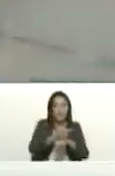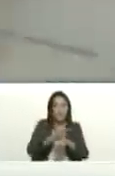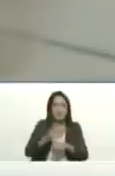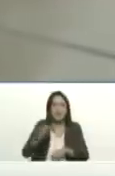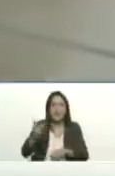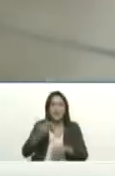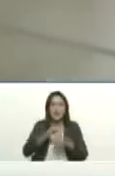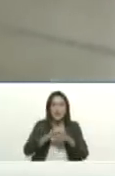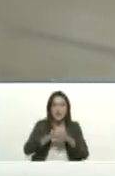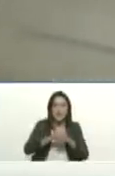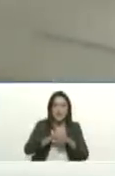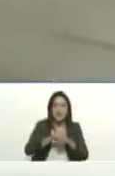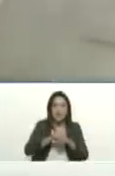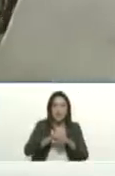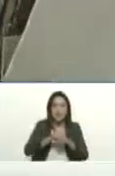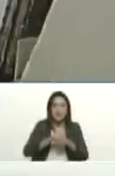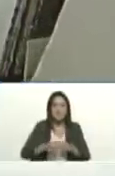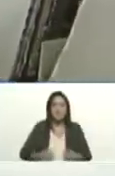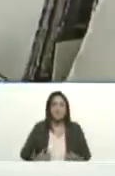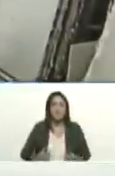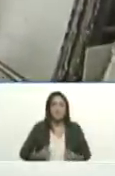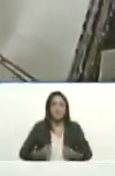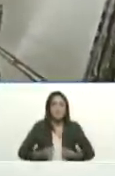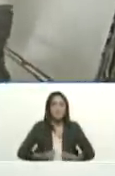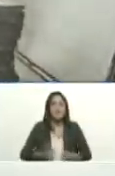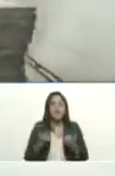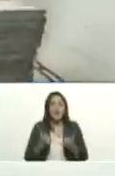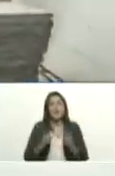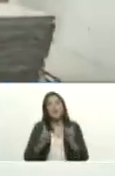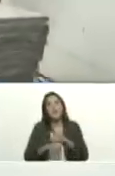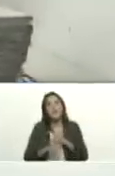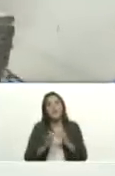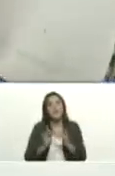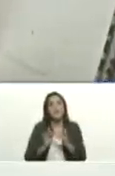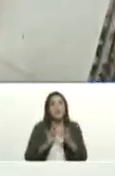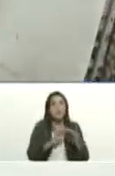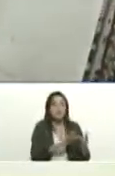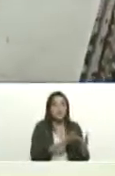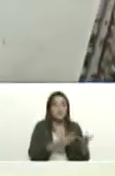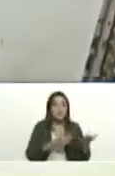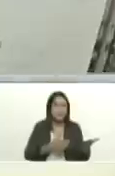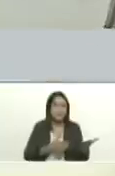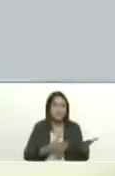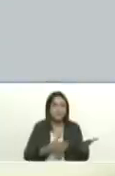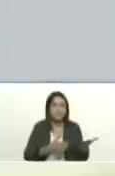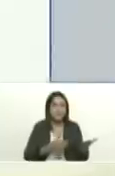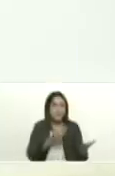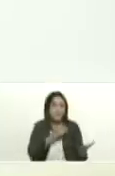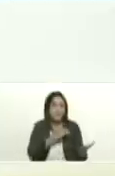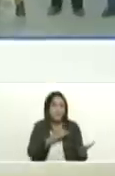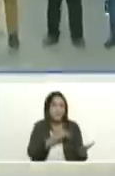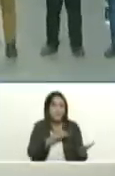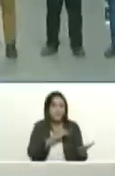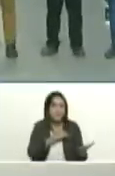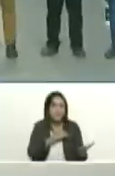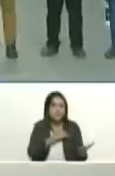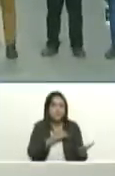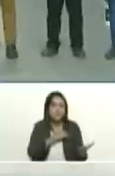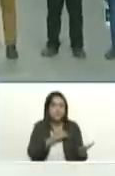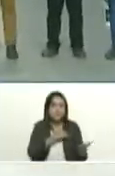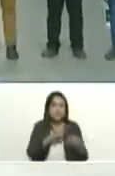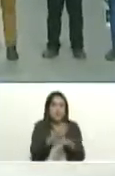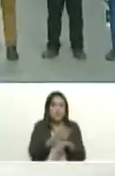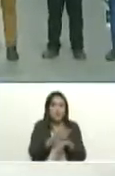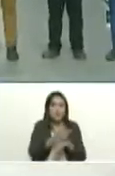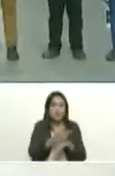Rodríguez Castro ahora fíjate nos vamos entonces me dicen que está el gobernador Luis